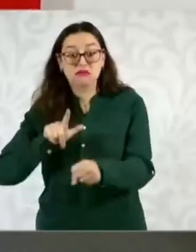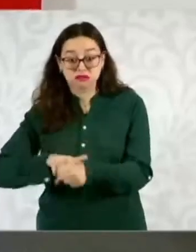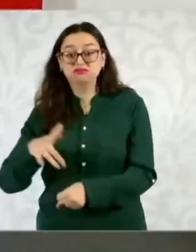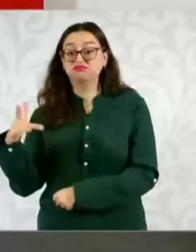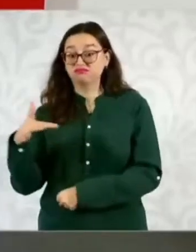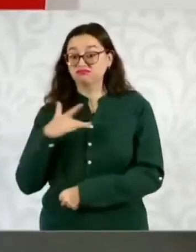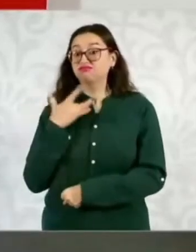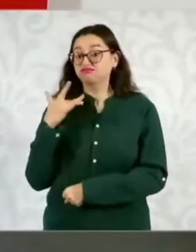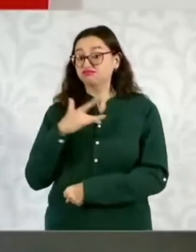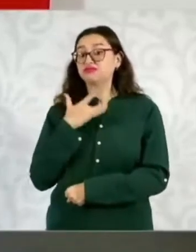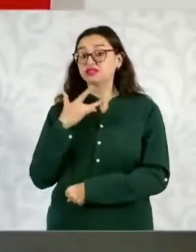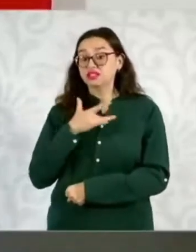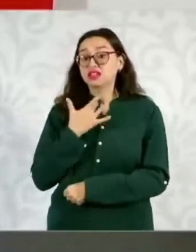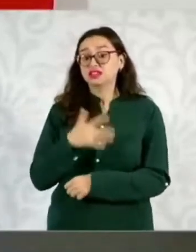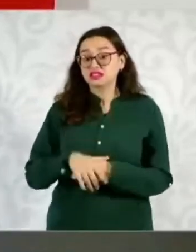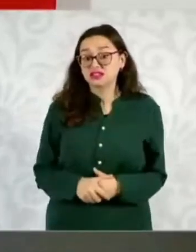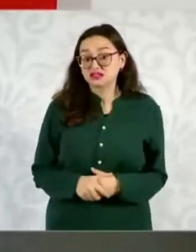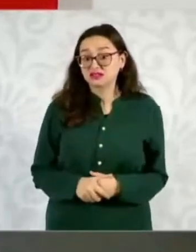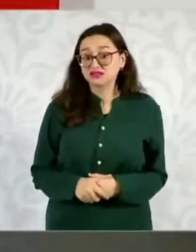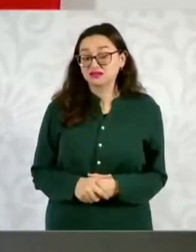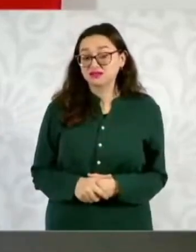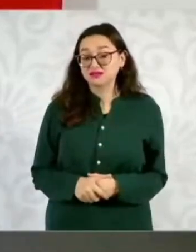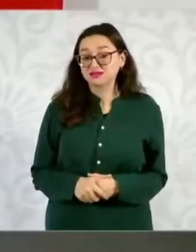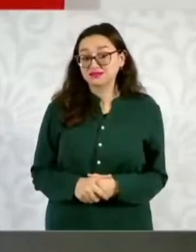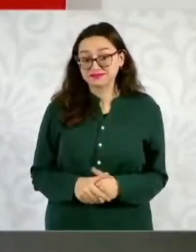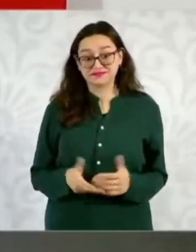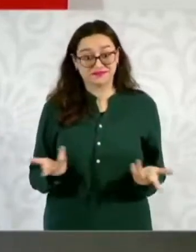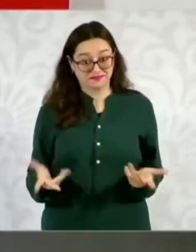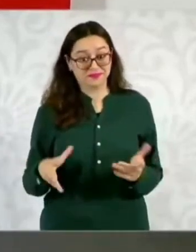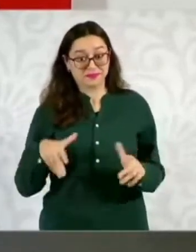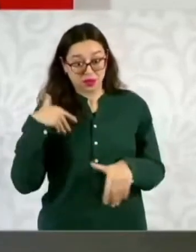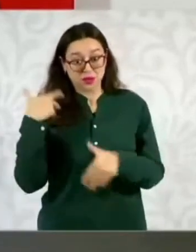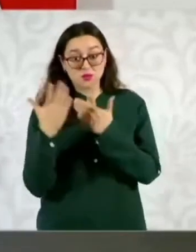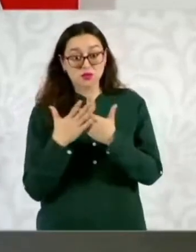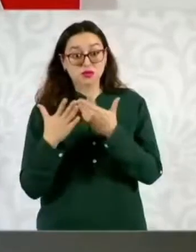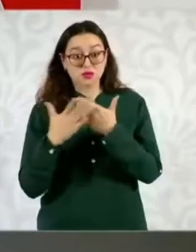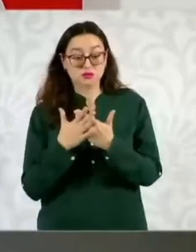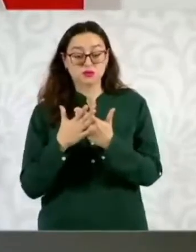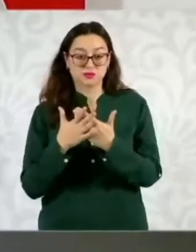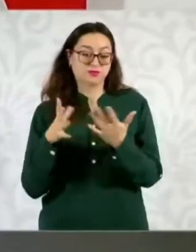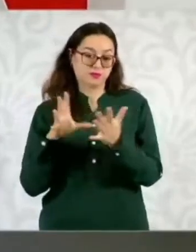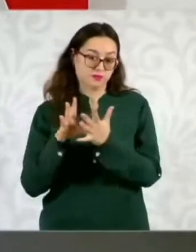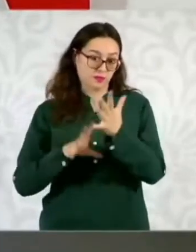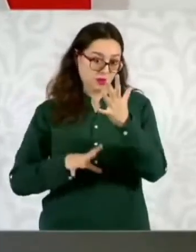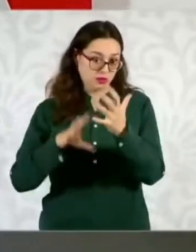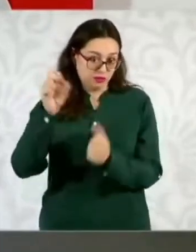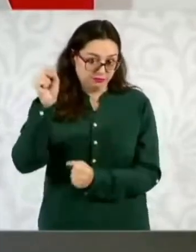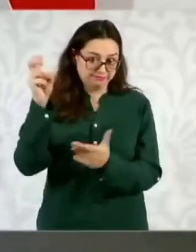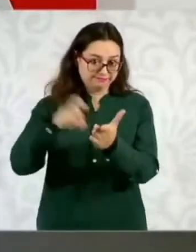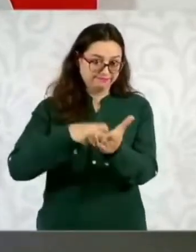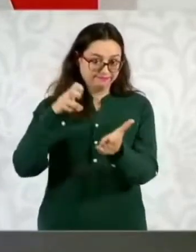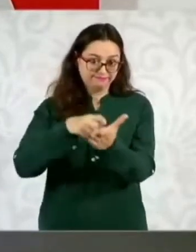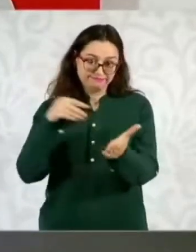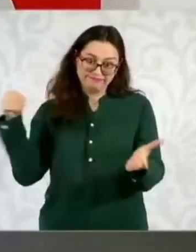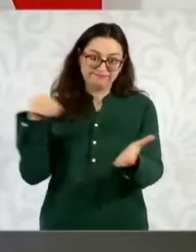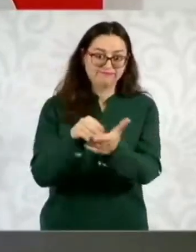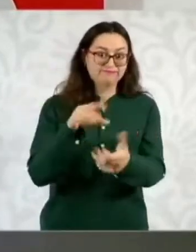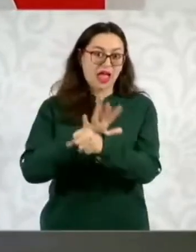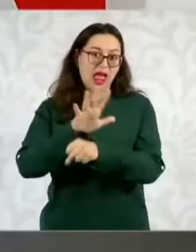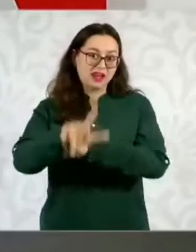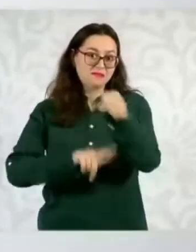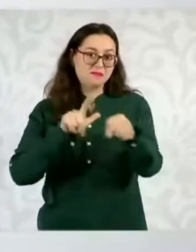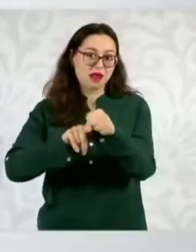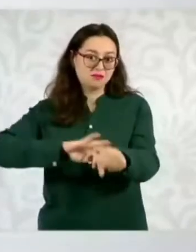Viene la reforma constitucional que presentó en su momento el presidente López Obrador para protección de los